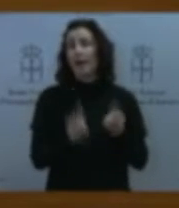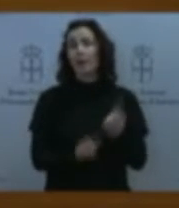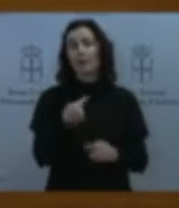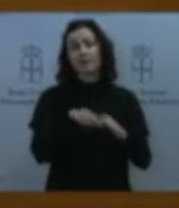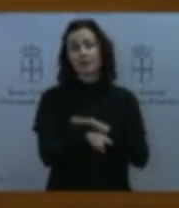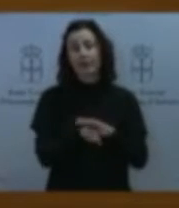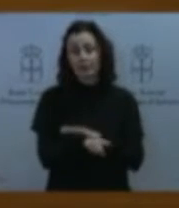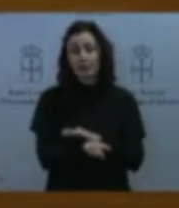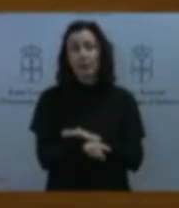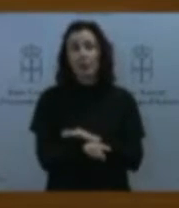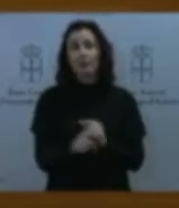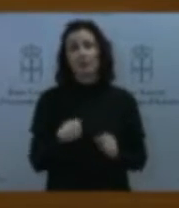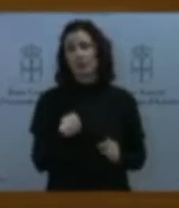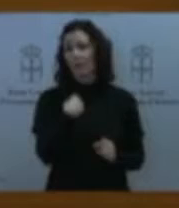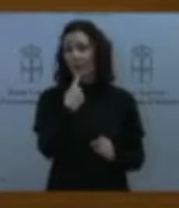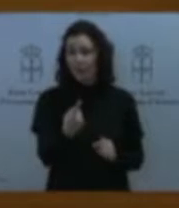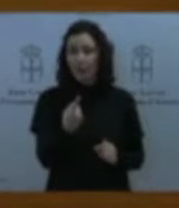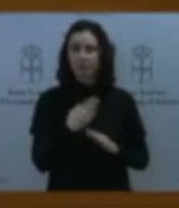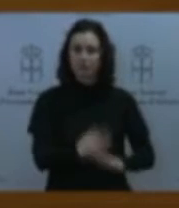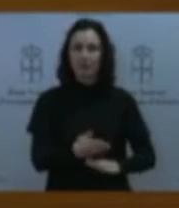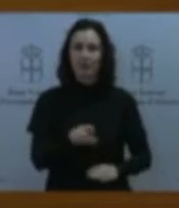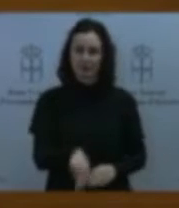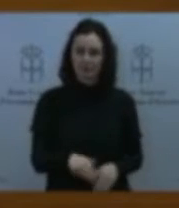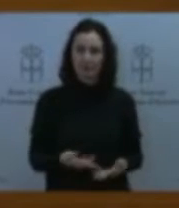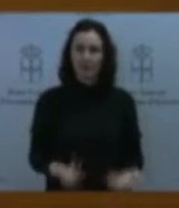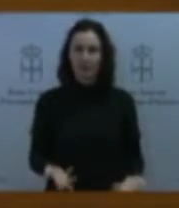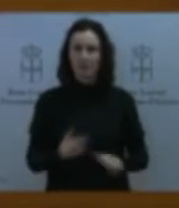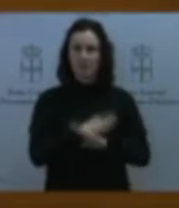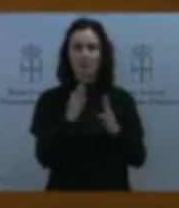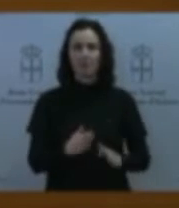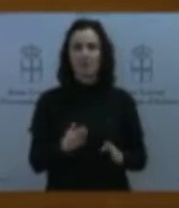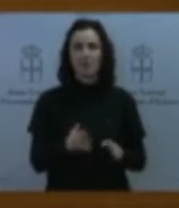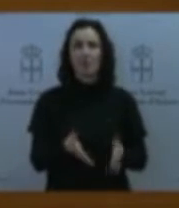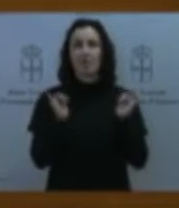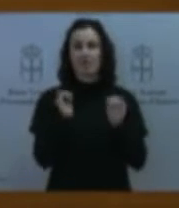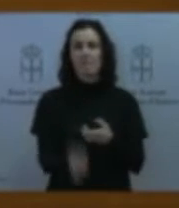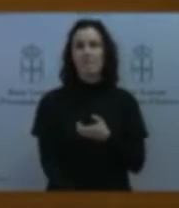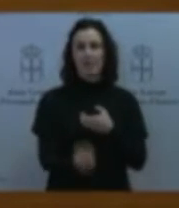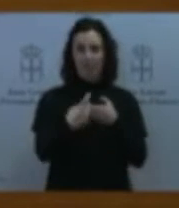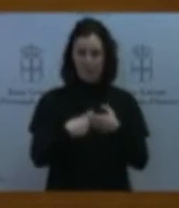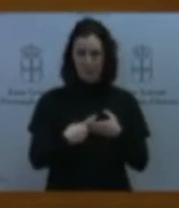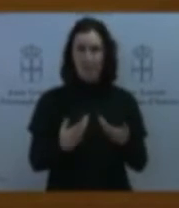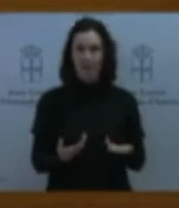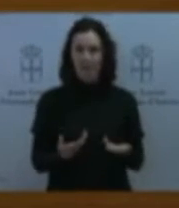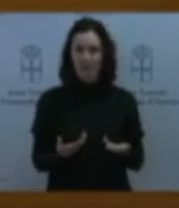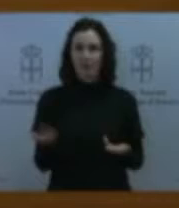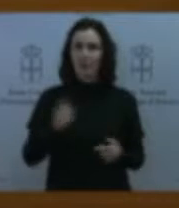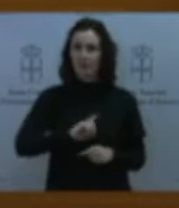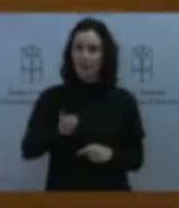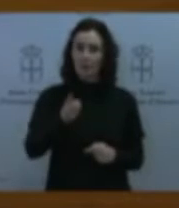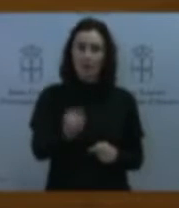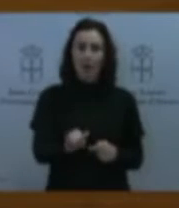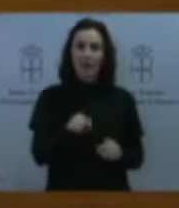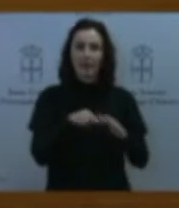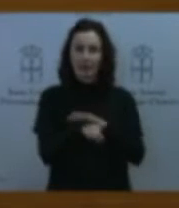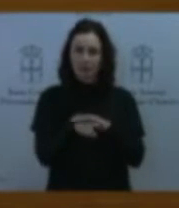suficientes y, finalmente, ni siquiera existían esos trámites previos, de